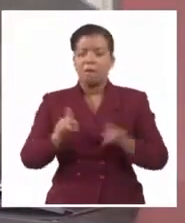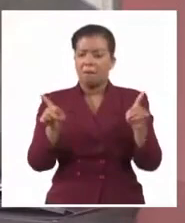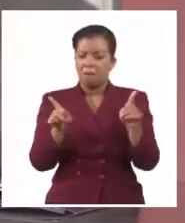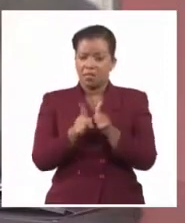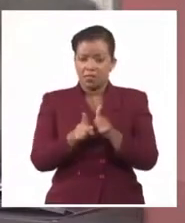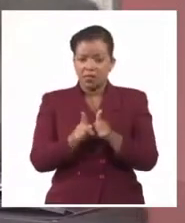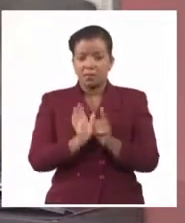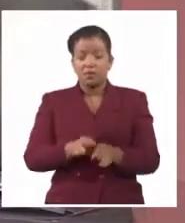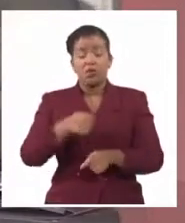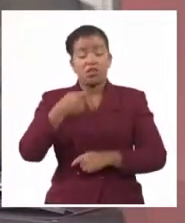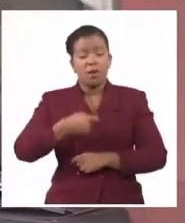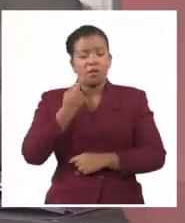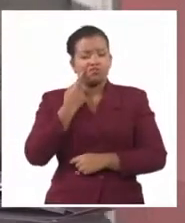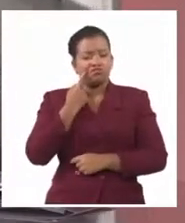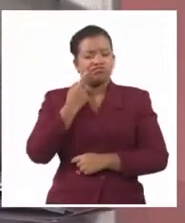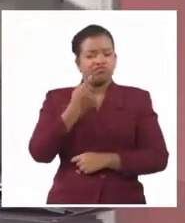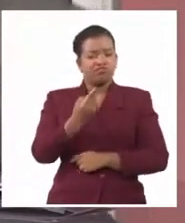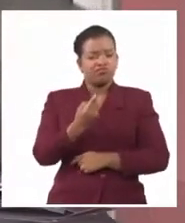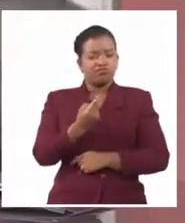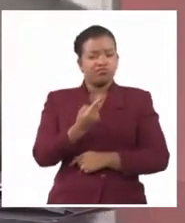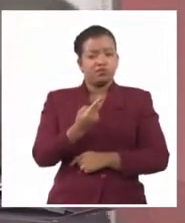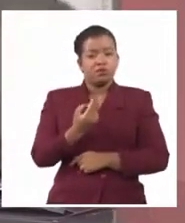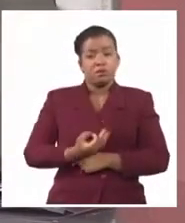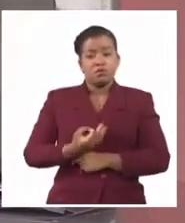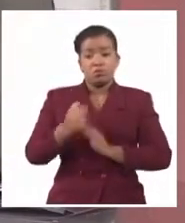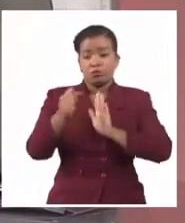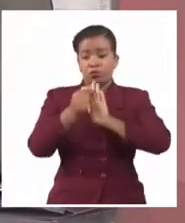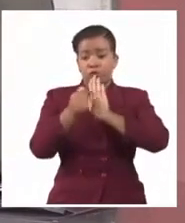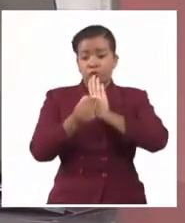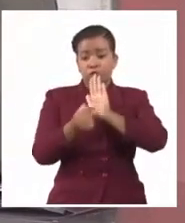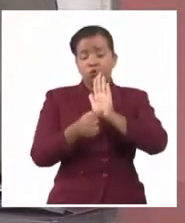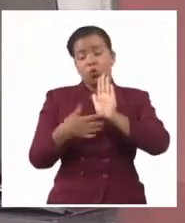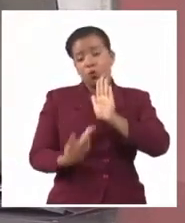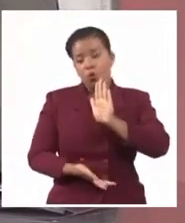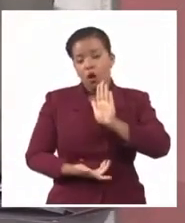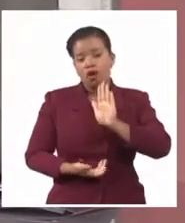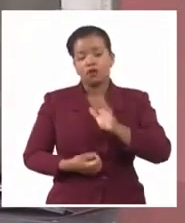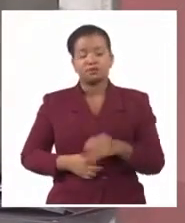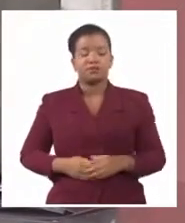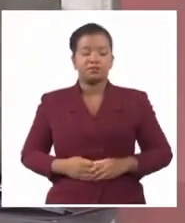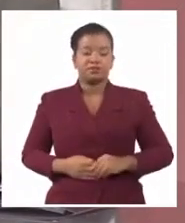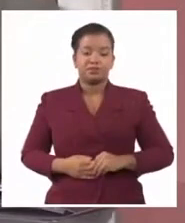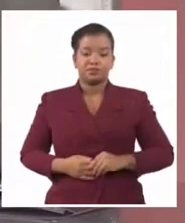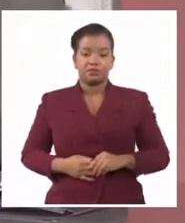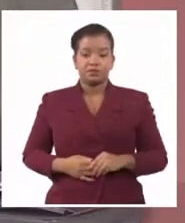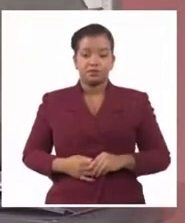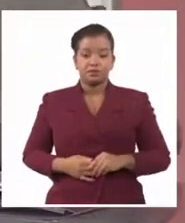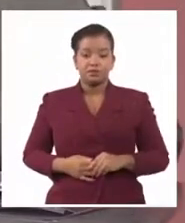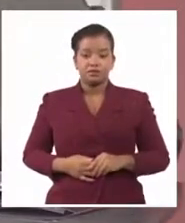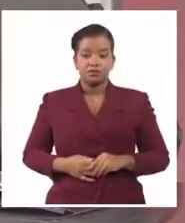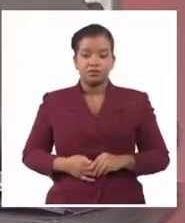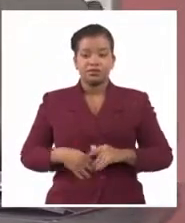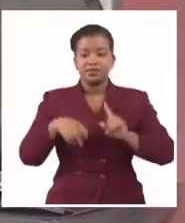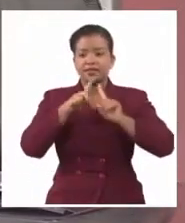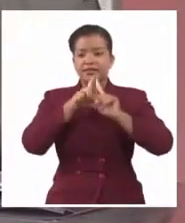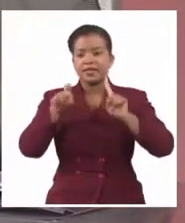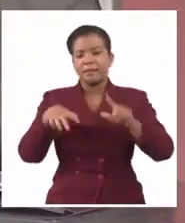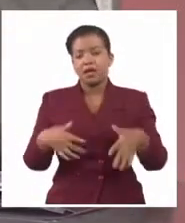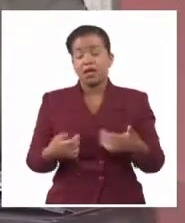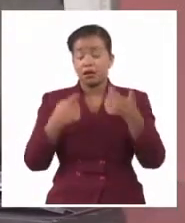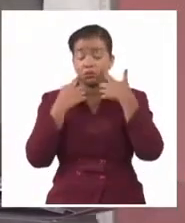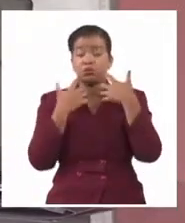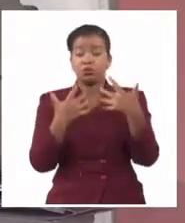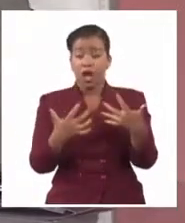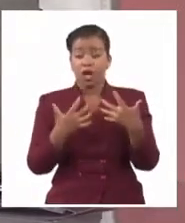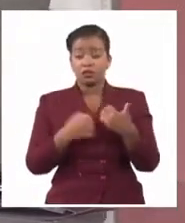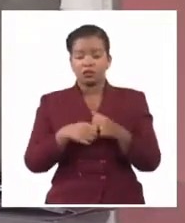una evaluación de qué es los aspectos que la regla establece en cada norma. Es un tema que es novedoso. Un tema muy